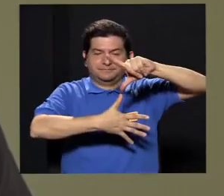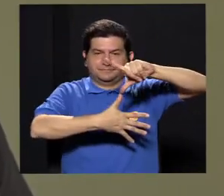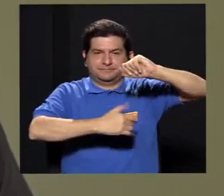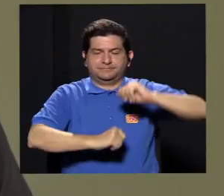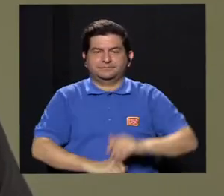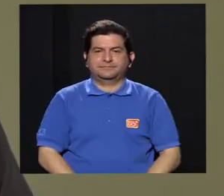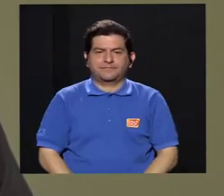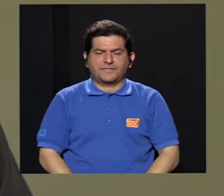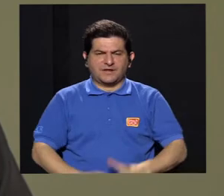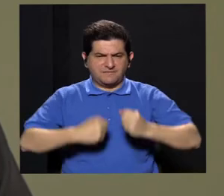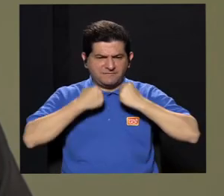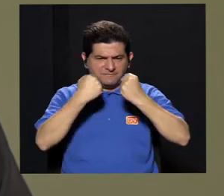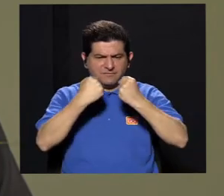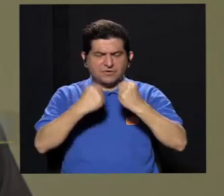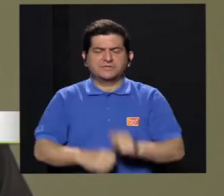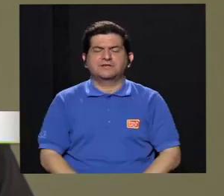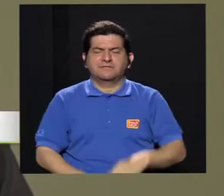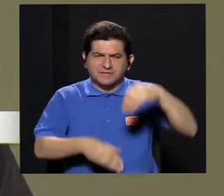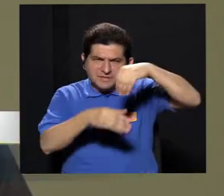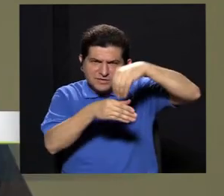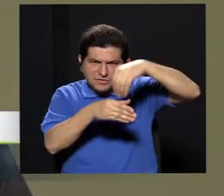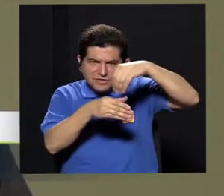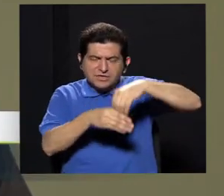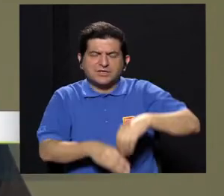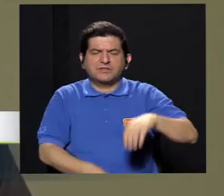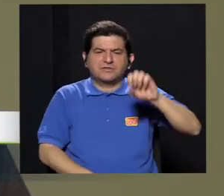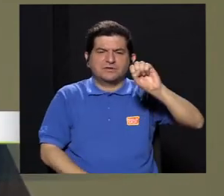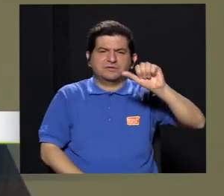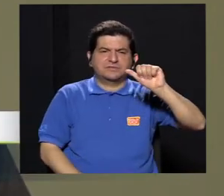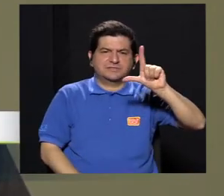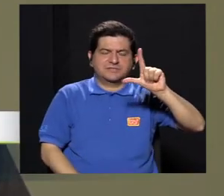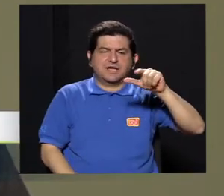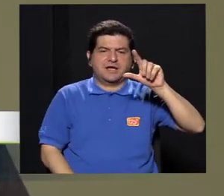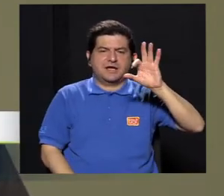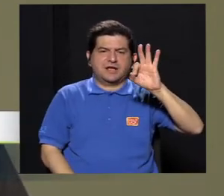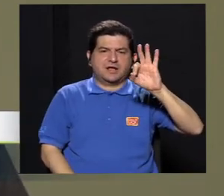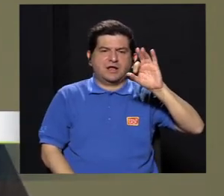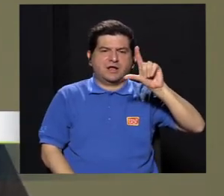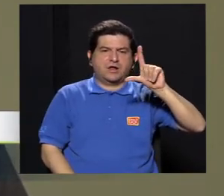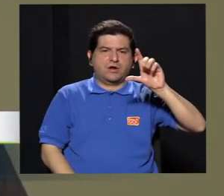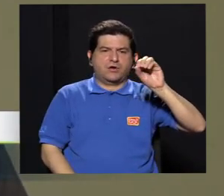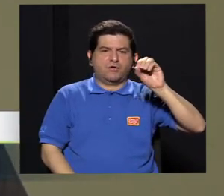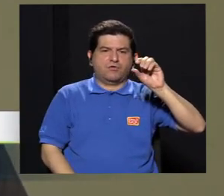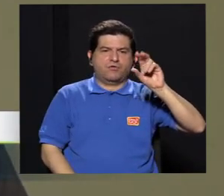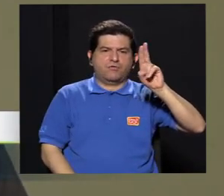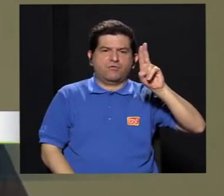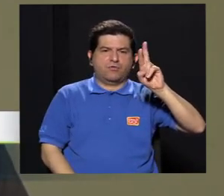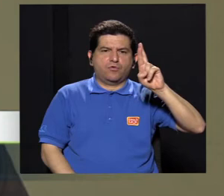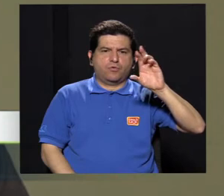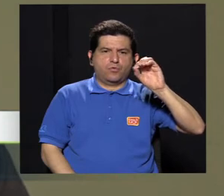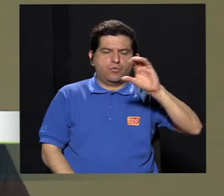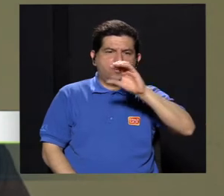primer país latinoamericano en fortificar la sal con flúor y con yodo.